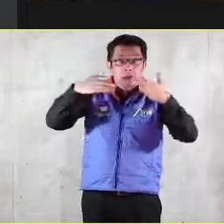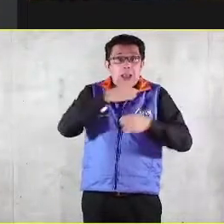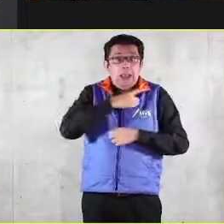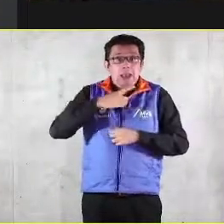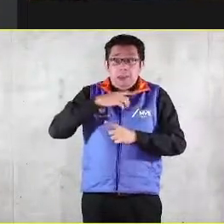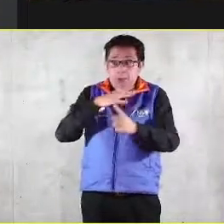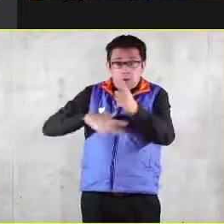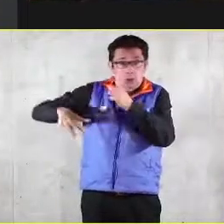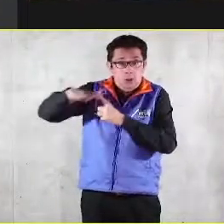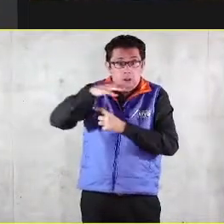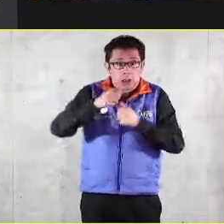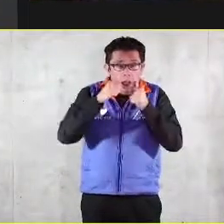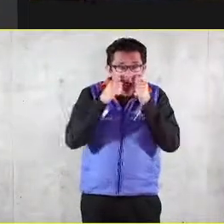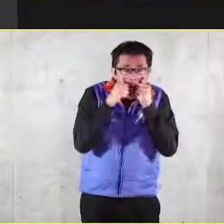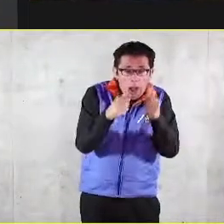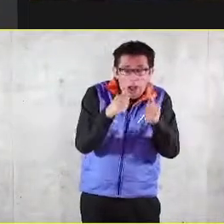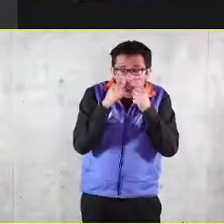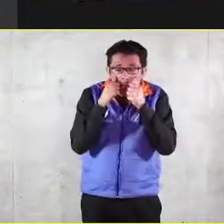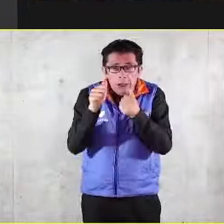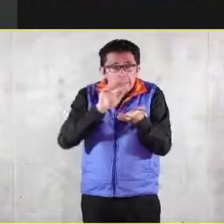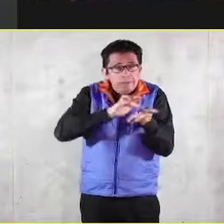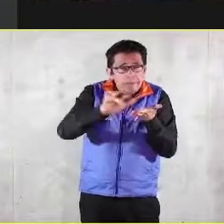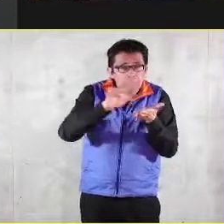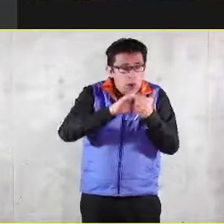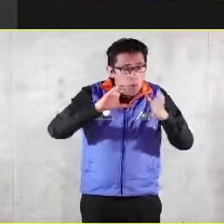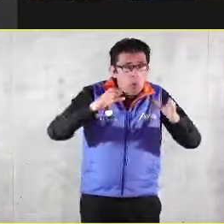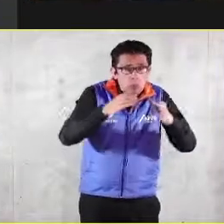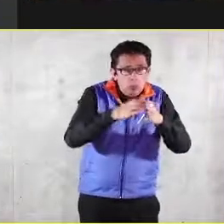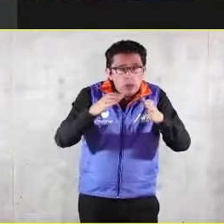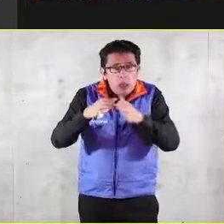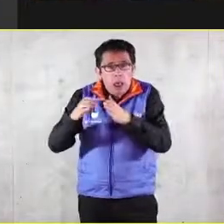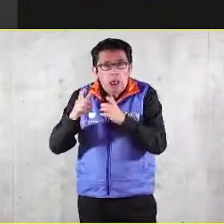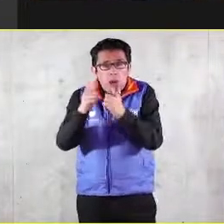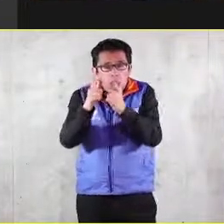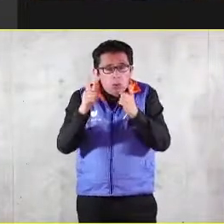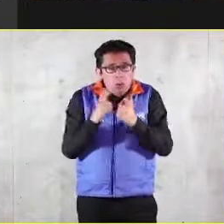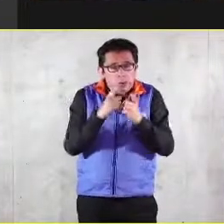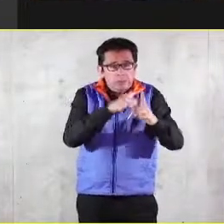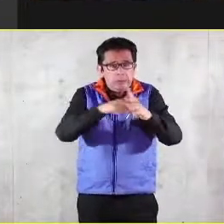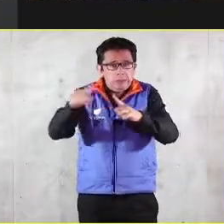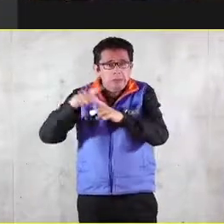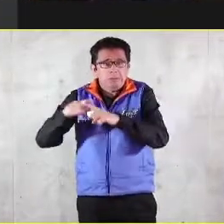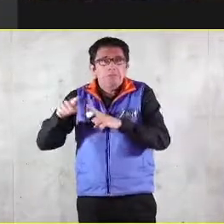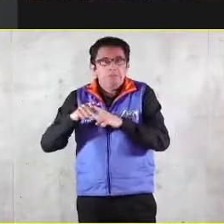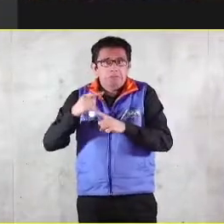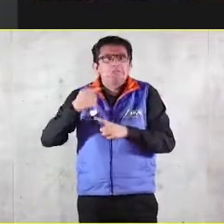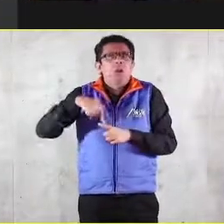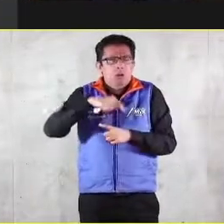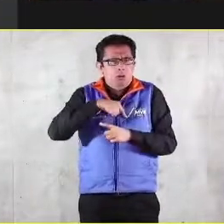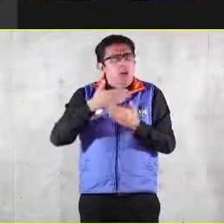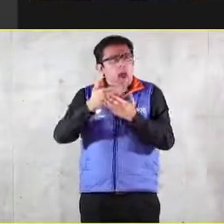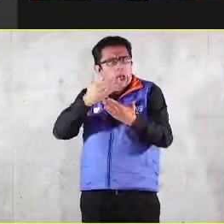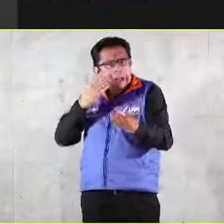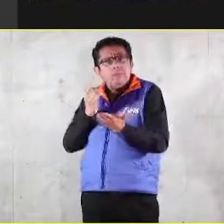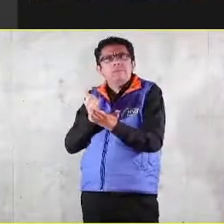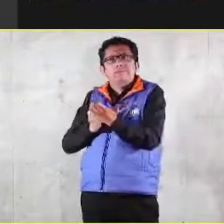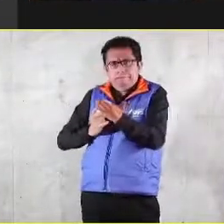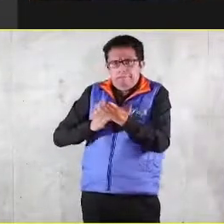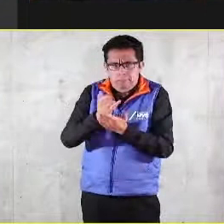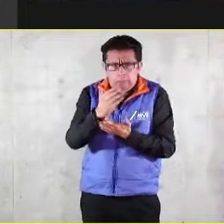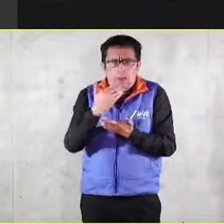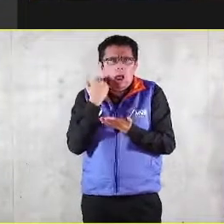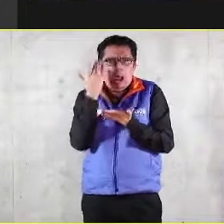conjunto, y a esas comunidades, a esos grupos que decidimos impactar con nuestras